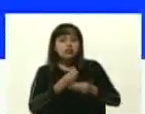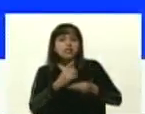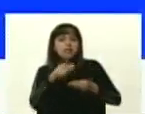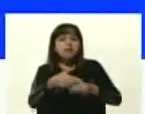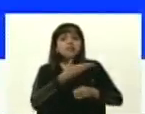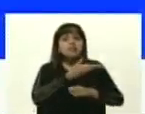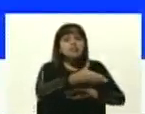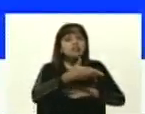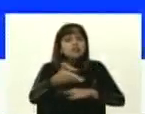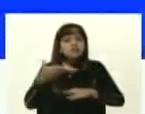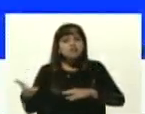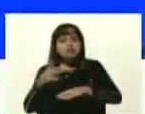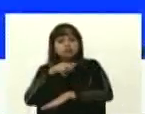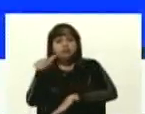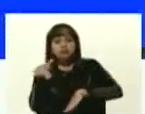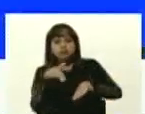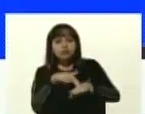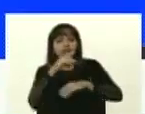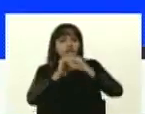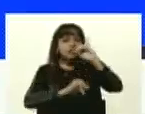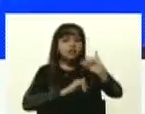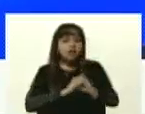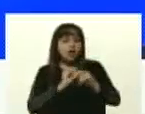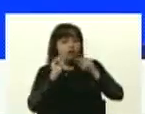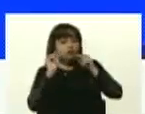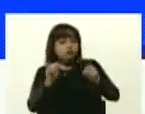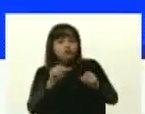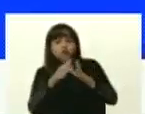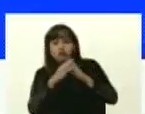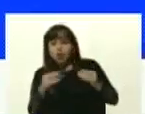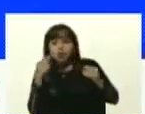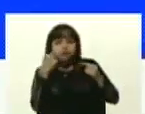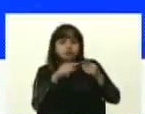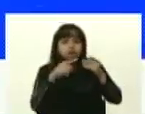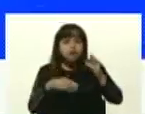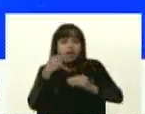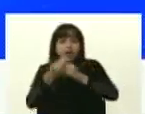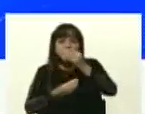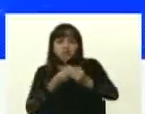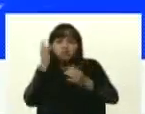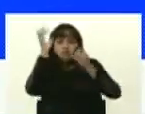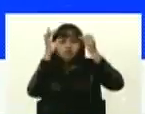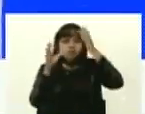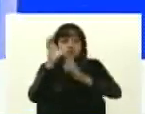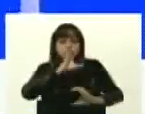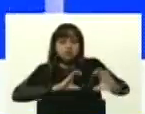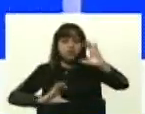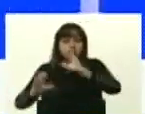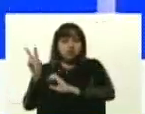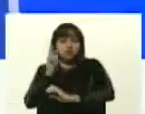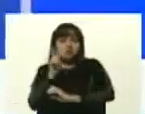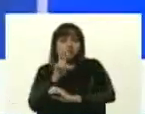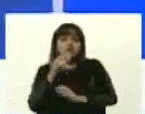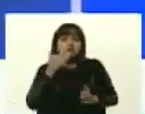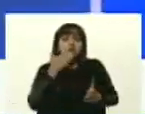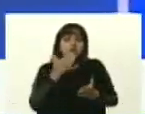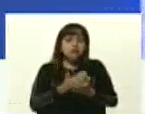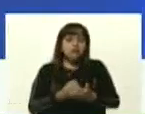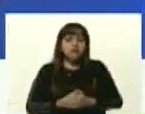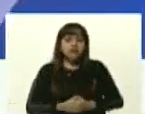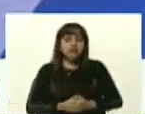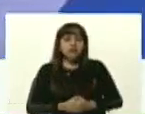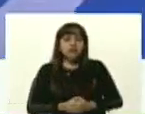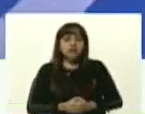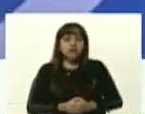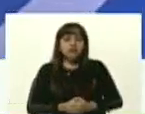distribución nacional e internacional de todos estos productos creados por la ciencia venezolana. Gracias. Elsie Bastida,